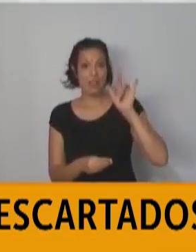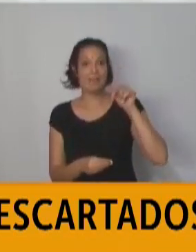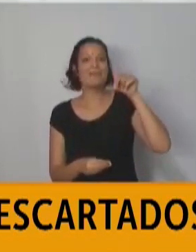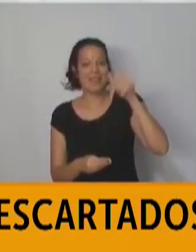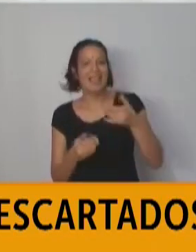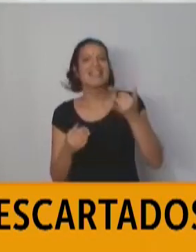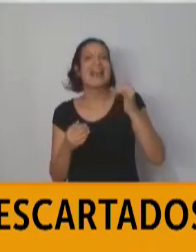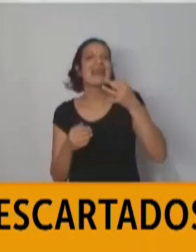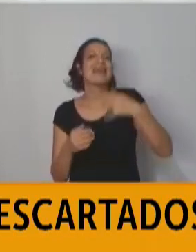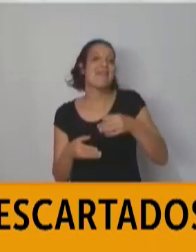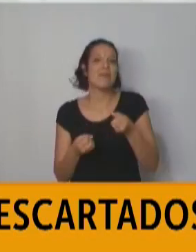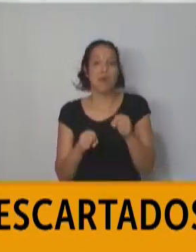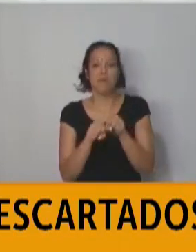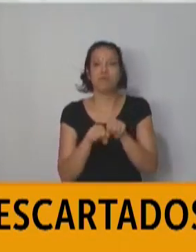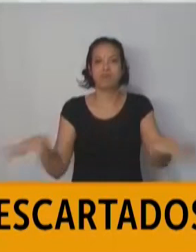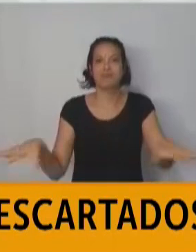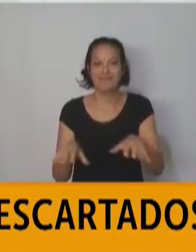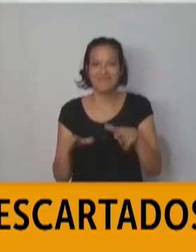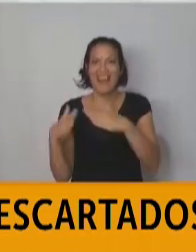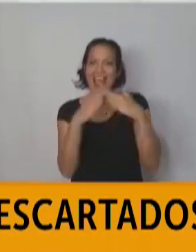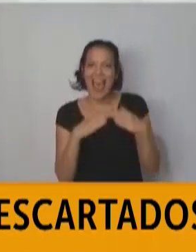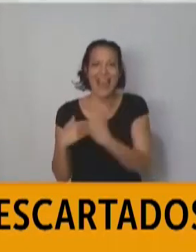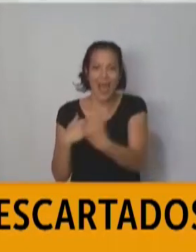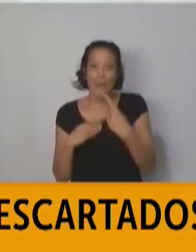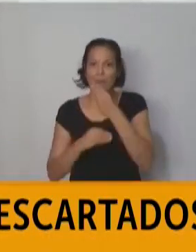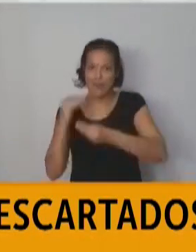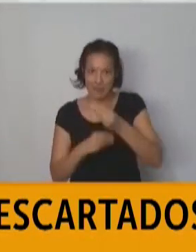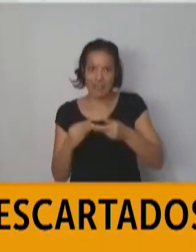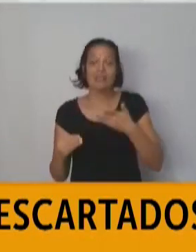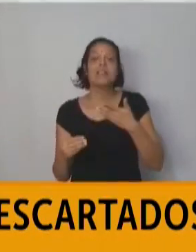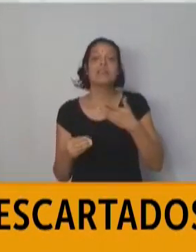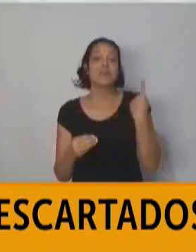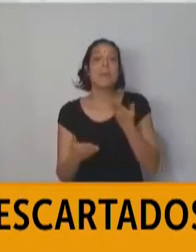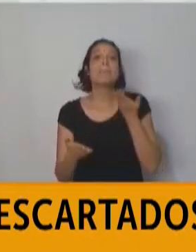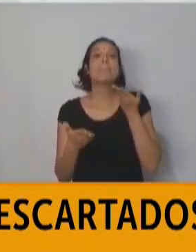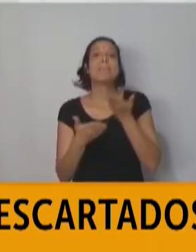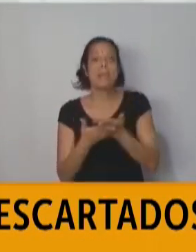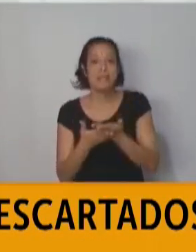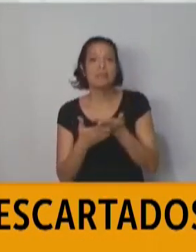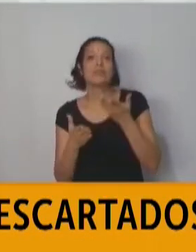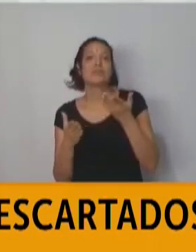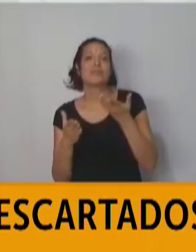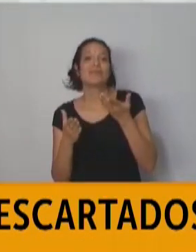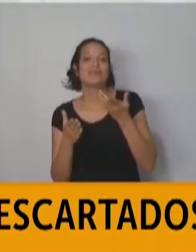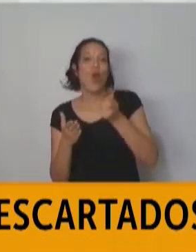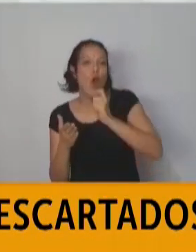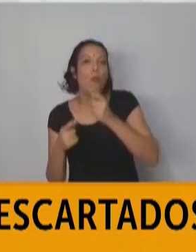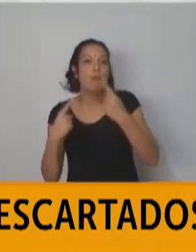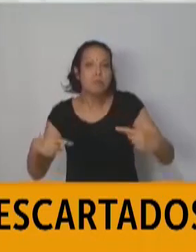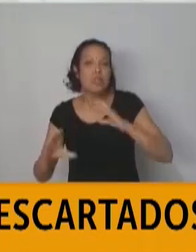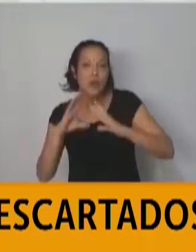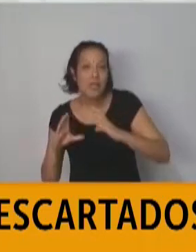llegando ya a las familias. Así que lo que le solicitamos a, no solo a los medios de comunicación, sino a las familias que